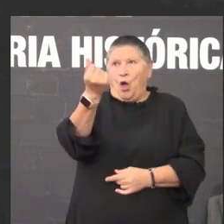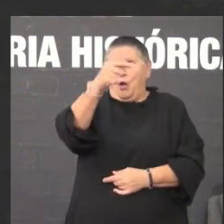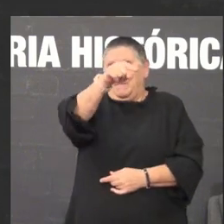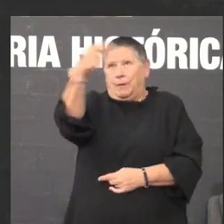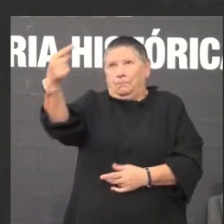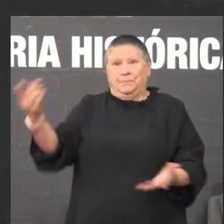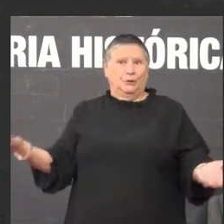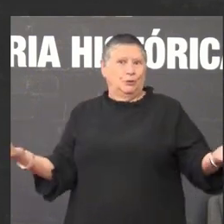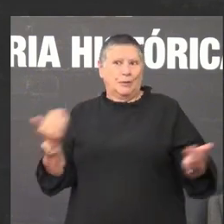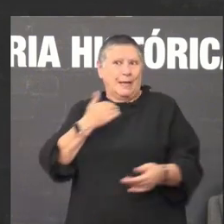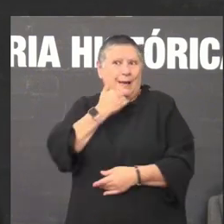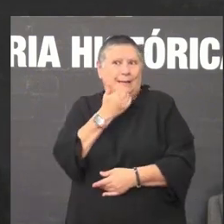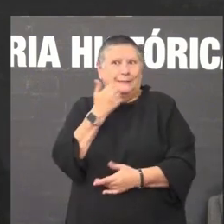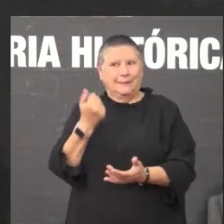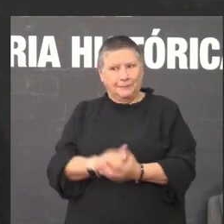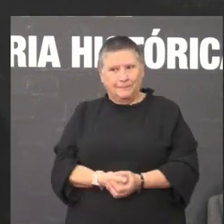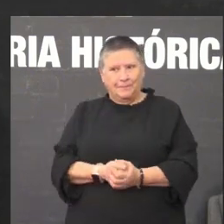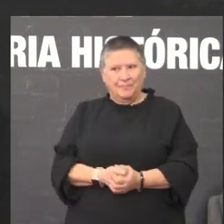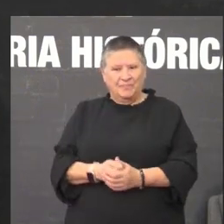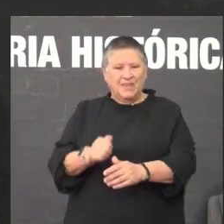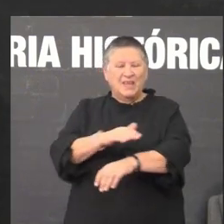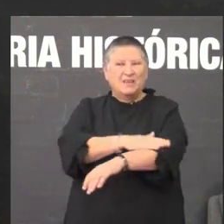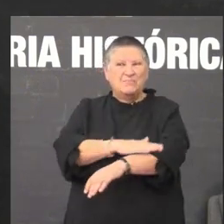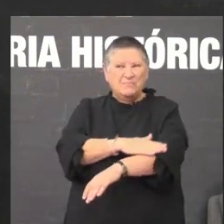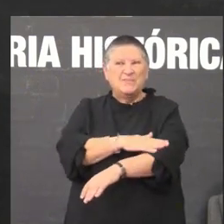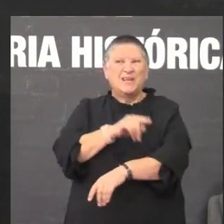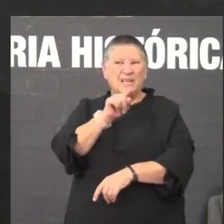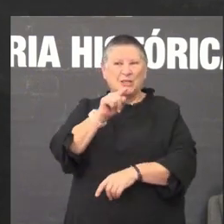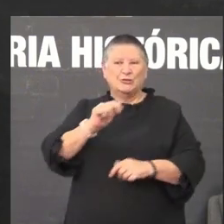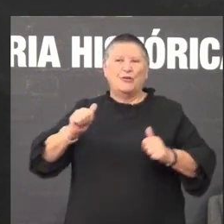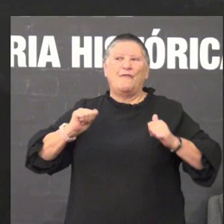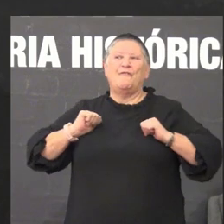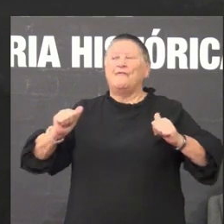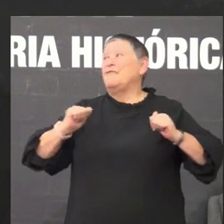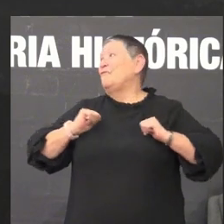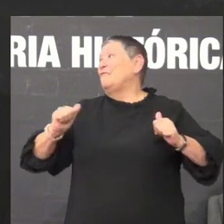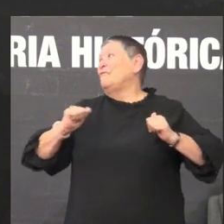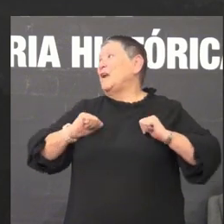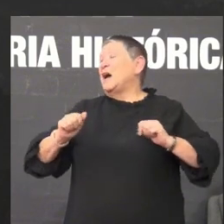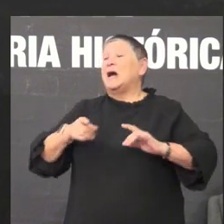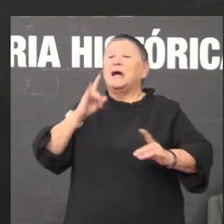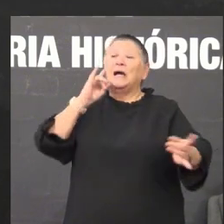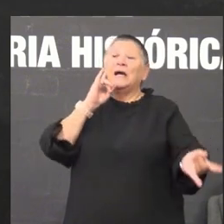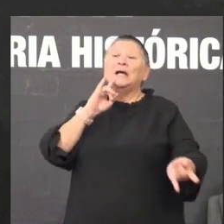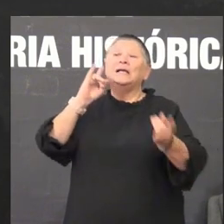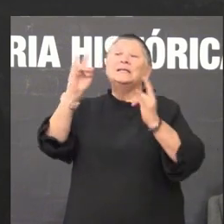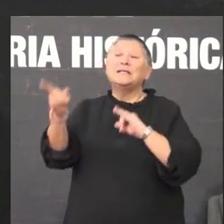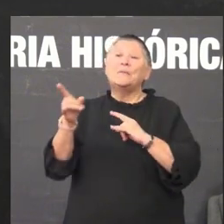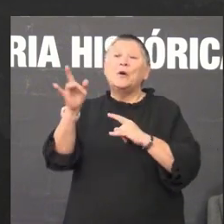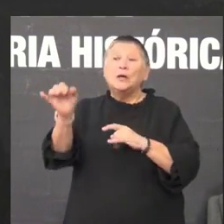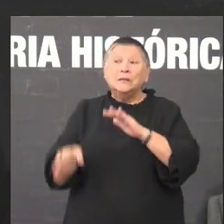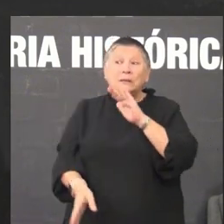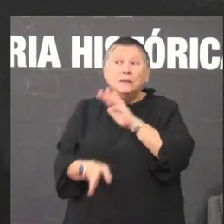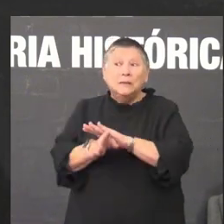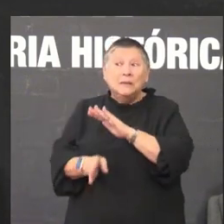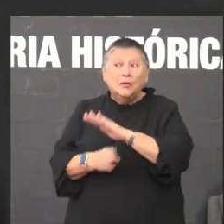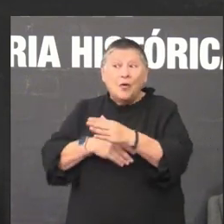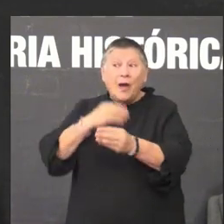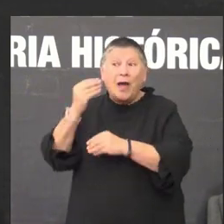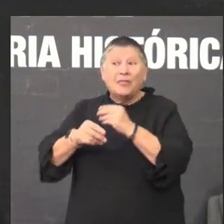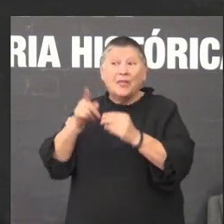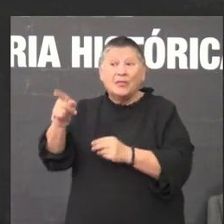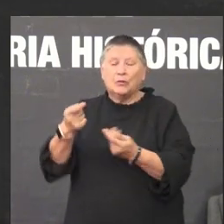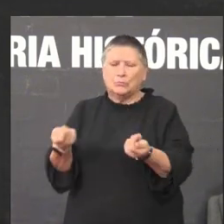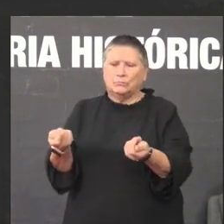o sexa e o propio ministro Manuel Fraga chamou advertindo que se continuaban facendo iso pecharían o